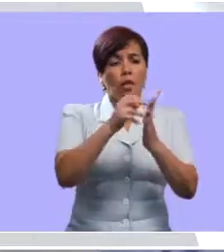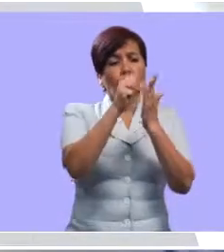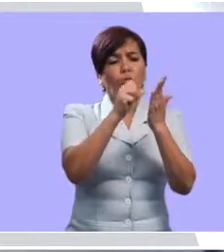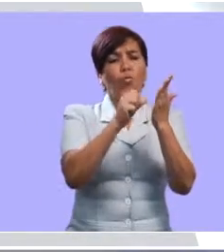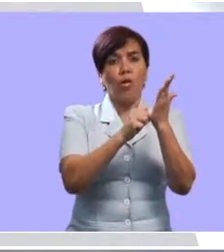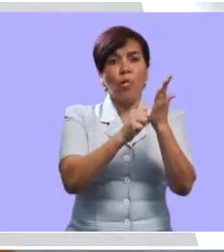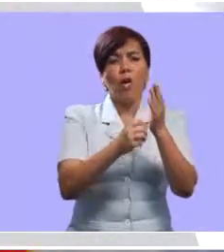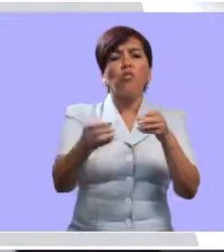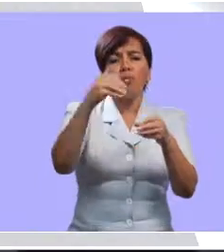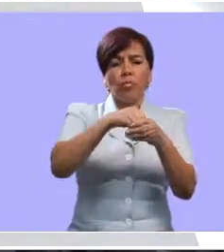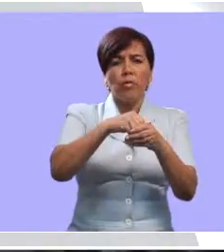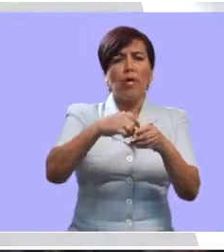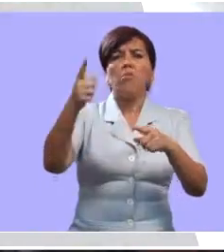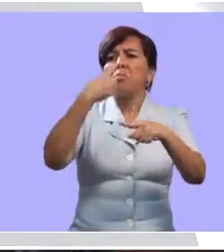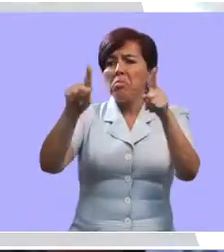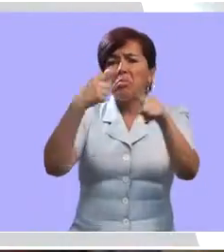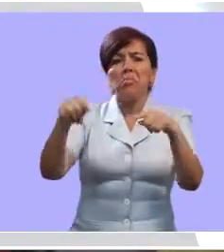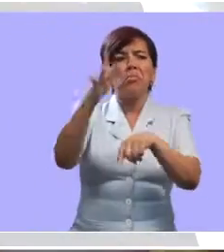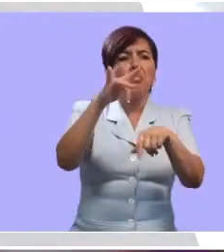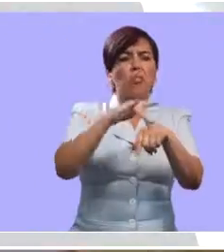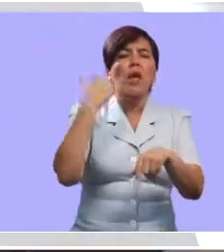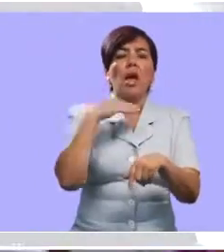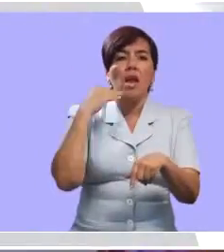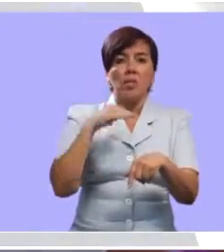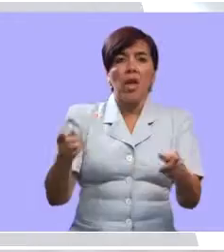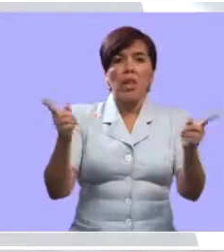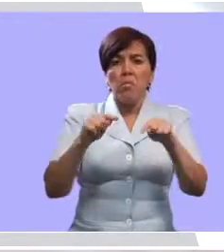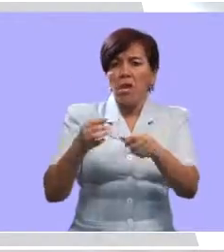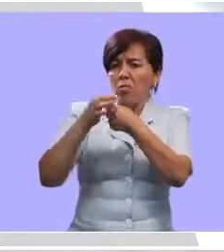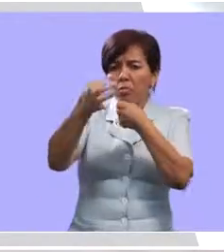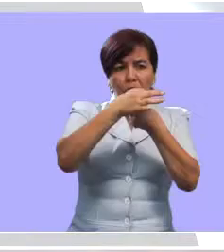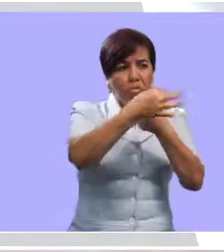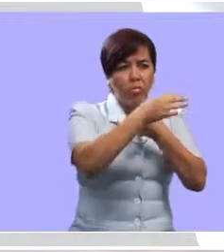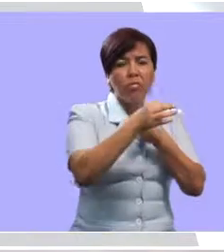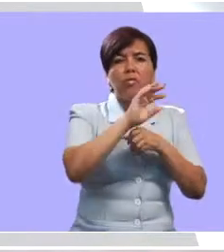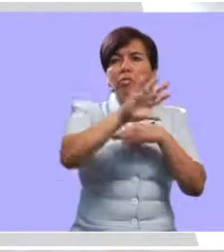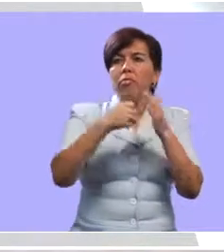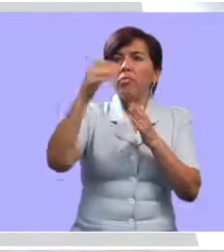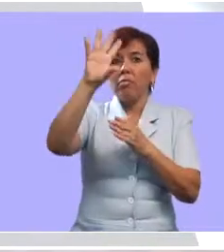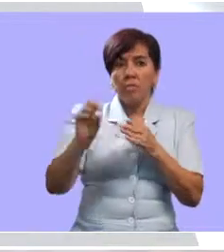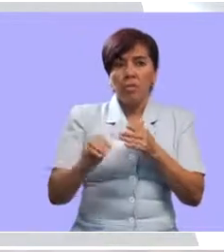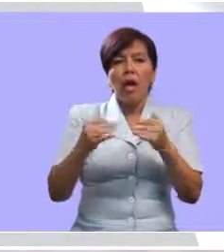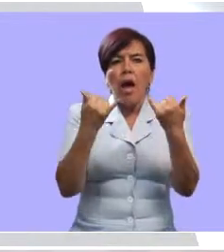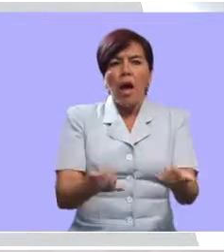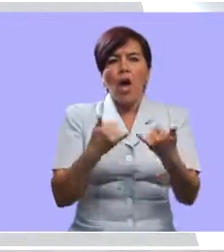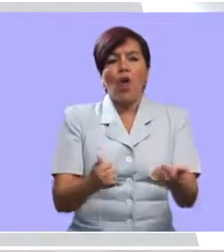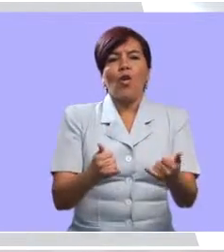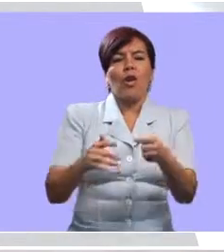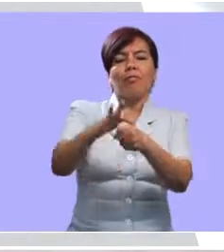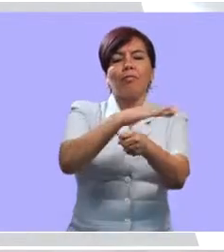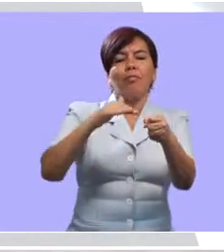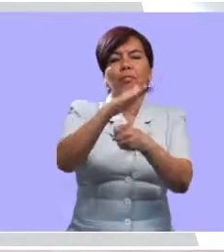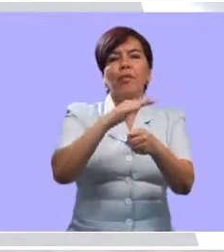Este programa funciona pues en diferentes lugares del municipio de Armenia y en todos los municipios del Quindío. En este momento